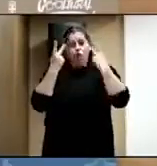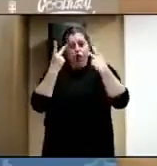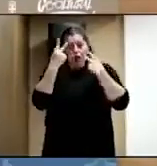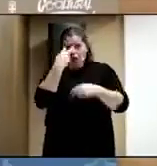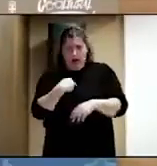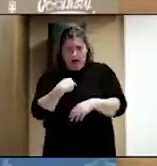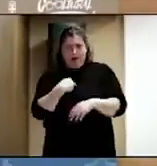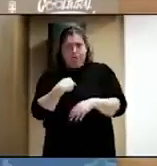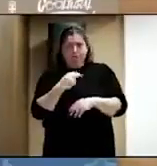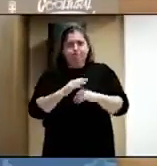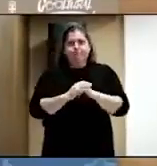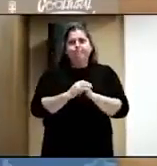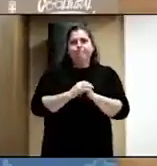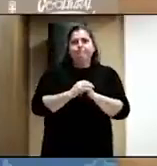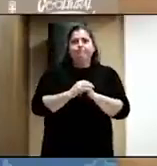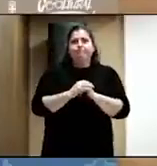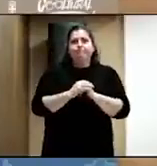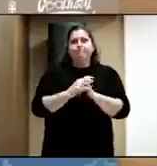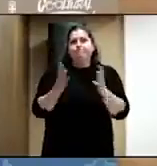Y, bueno,